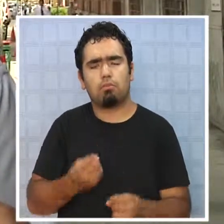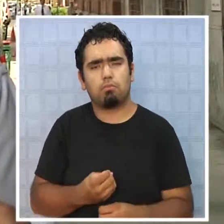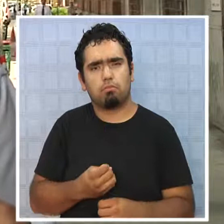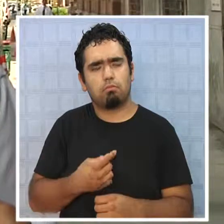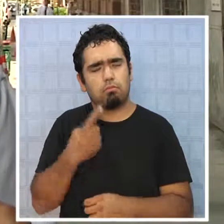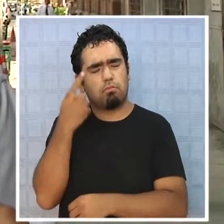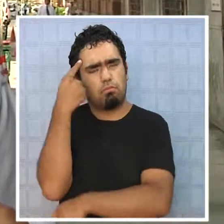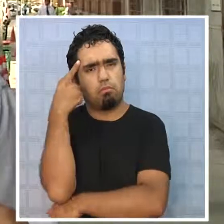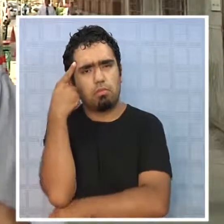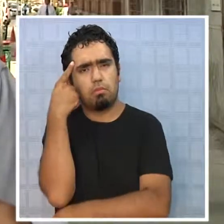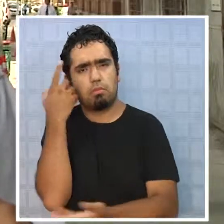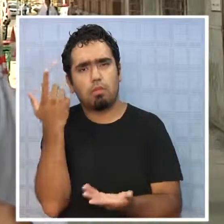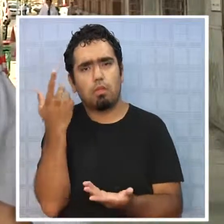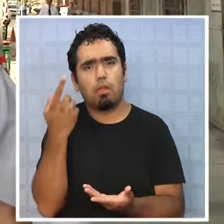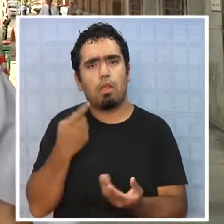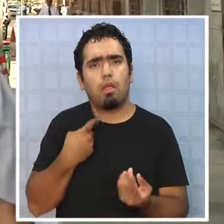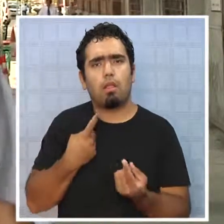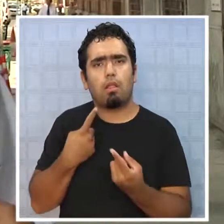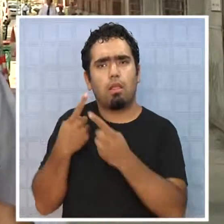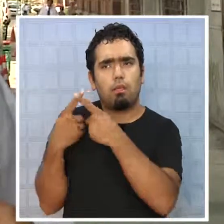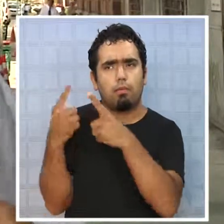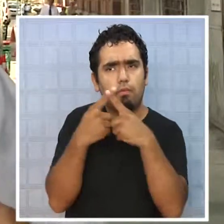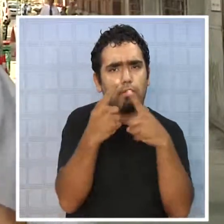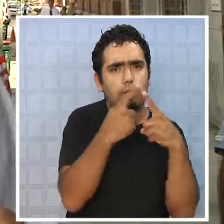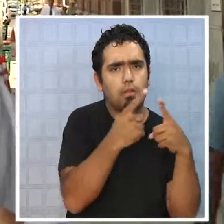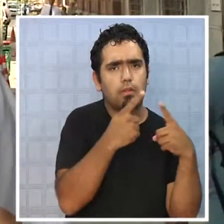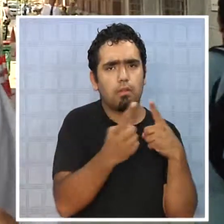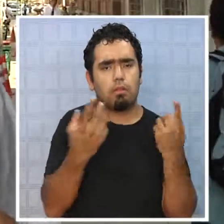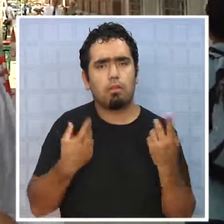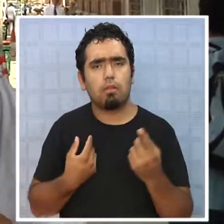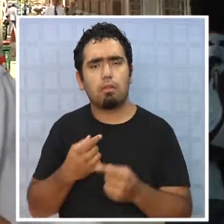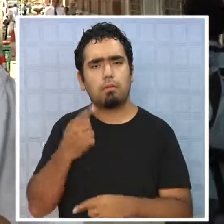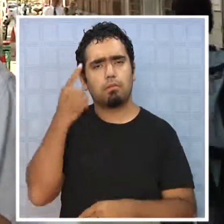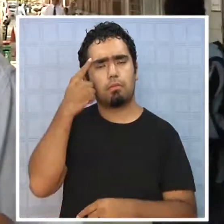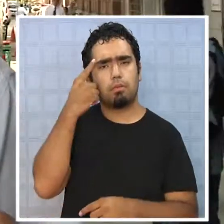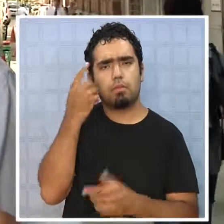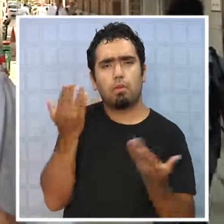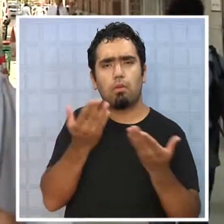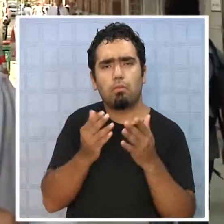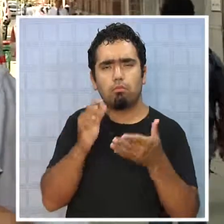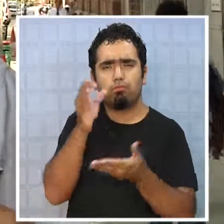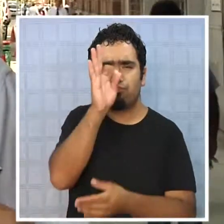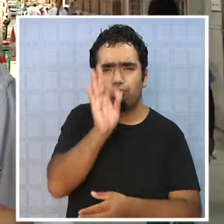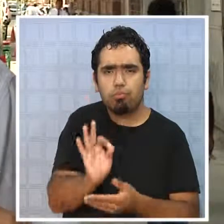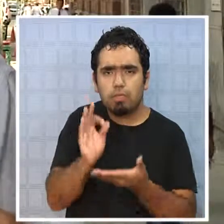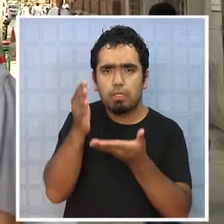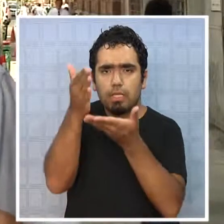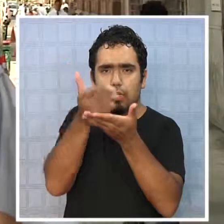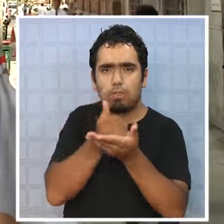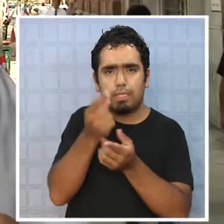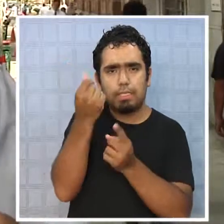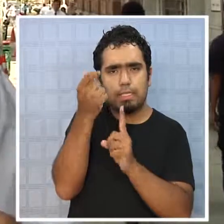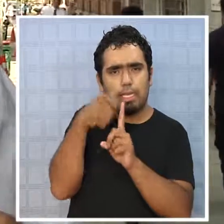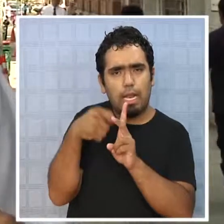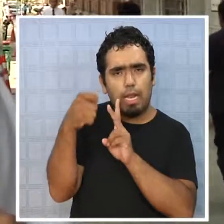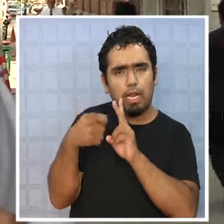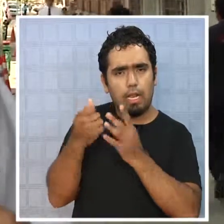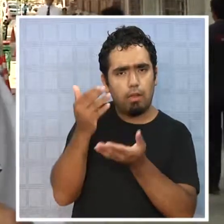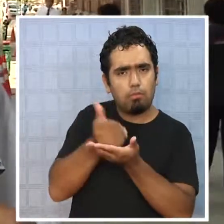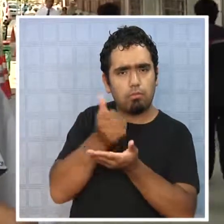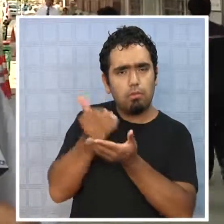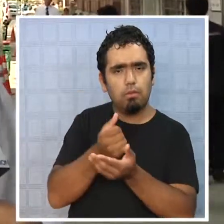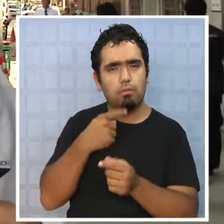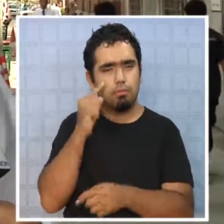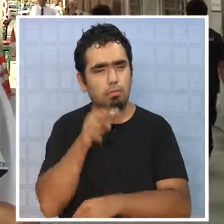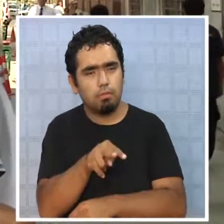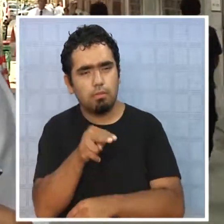las variables que se utilizan para el salario mínimo en el conjunto del país, no están reflejando